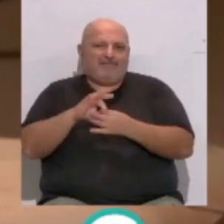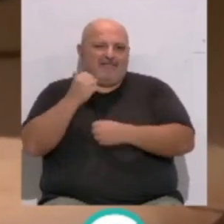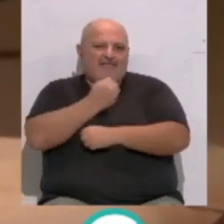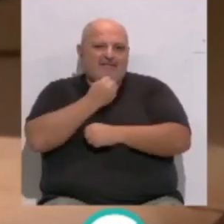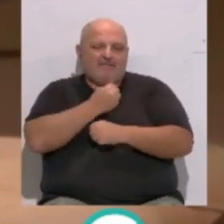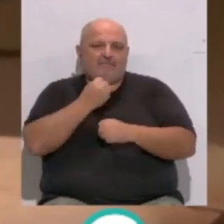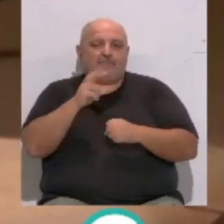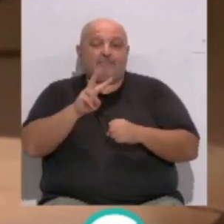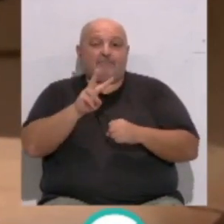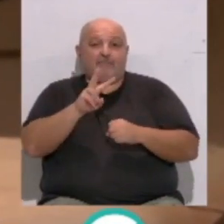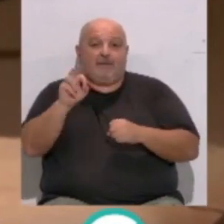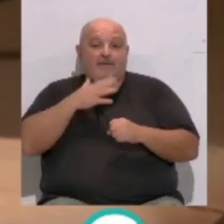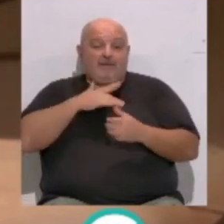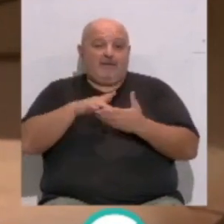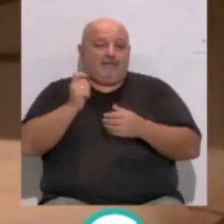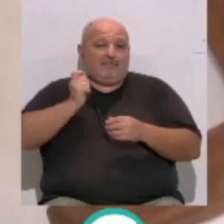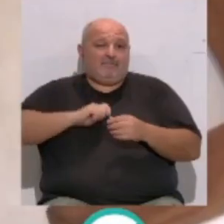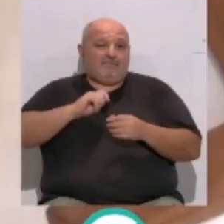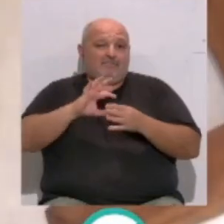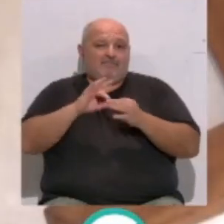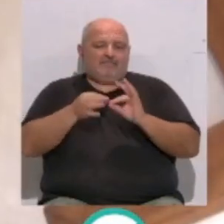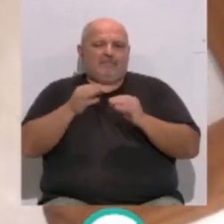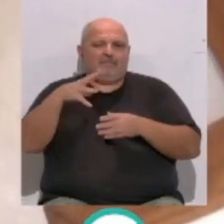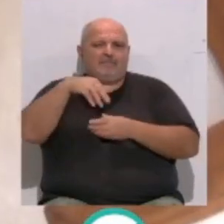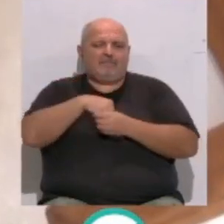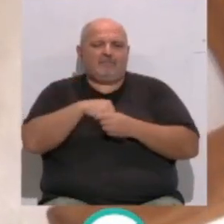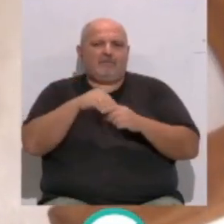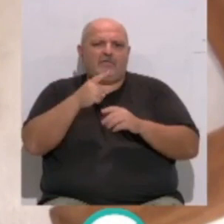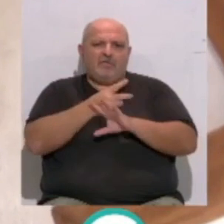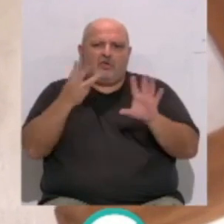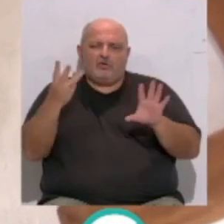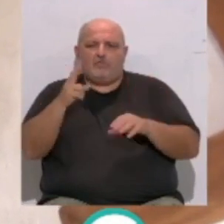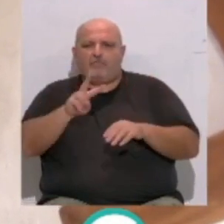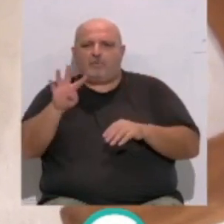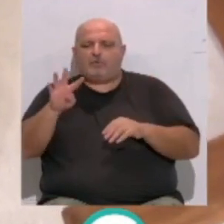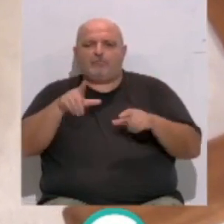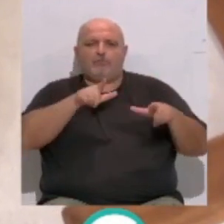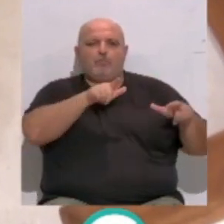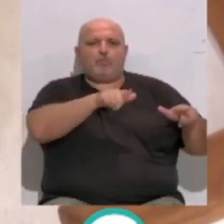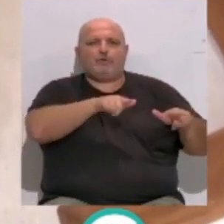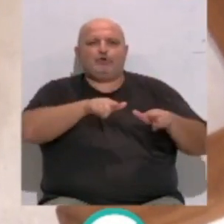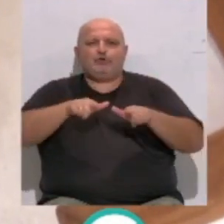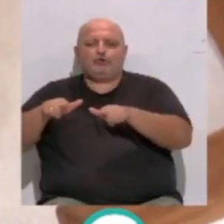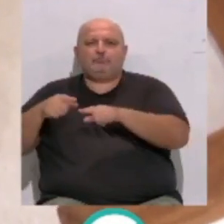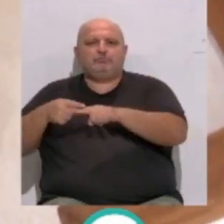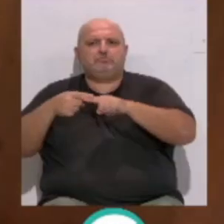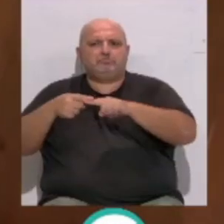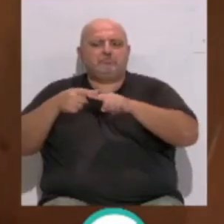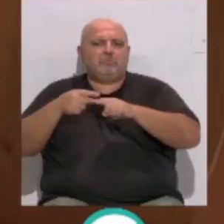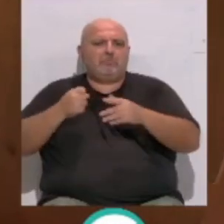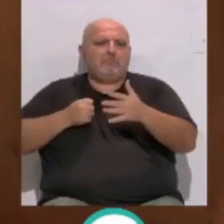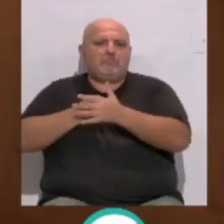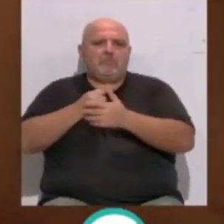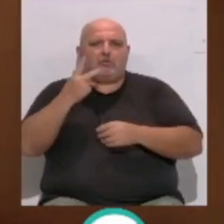La vigésima edición de esta Feria Profesional de Artesanía estará integrada por entre 18 y 24 puestos, pudiendo compartirse cada puesto con un